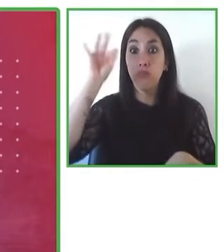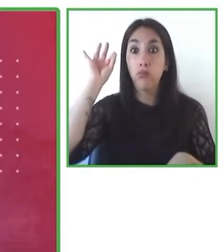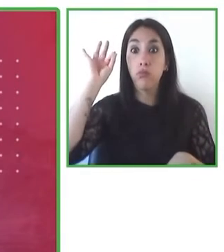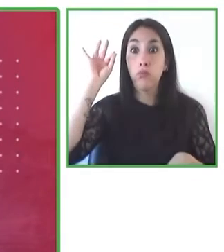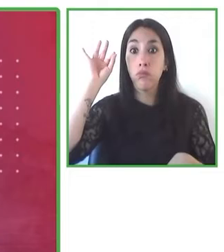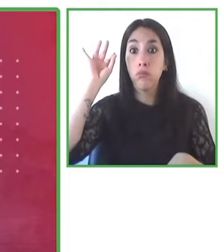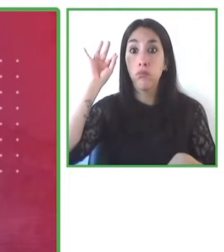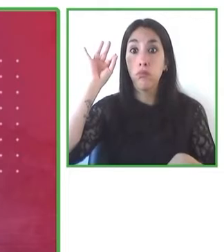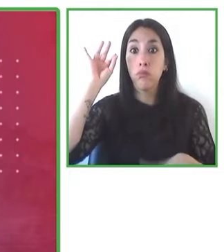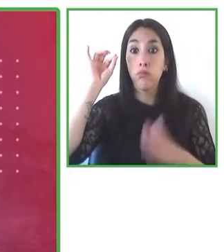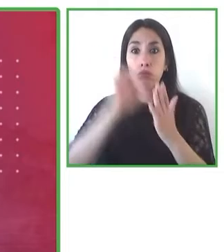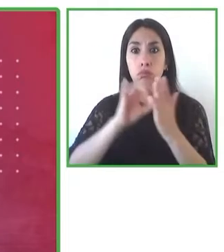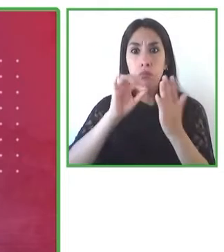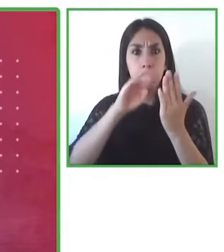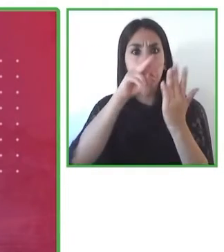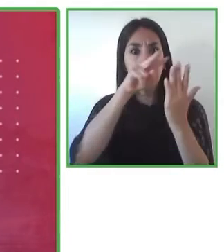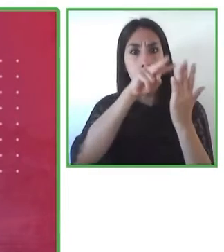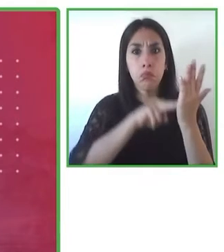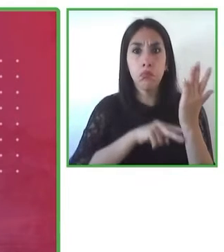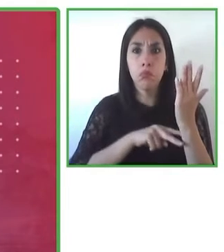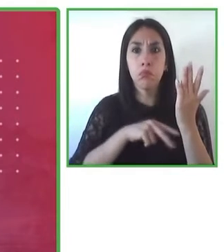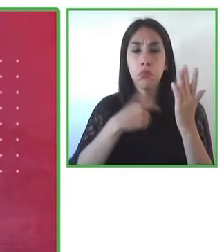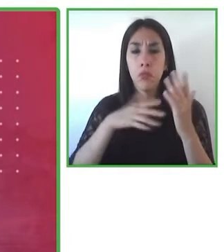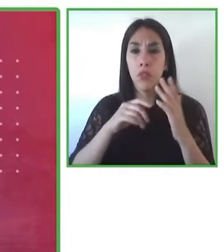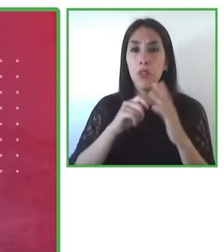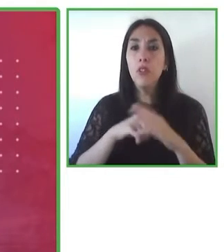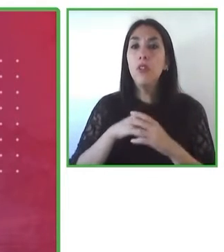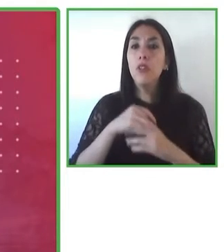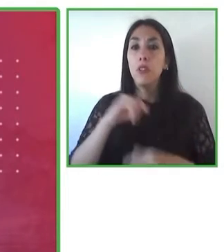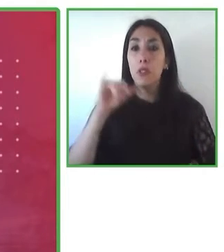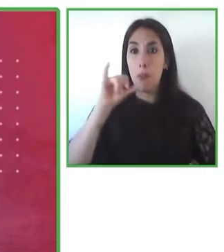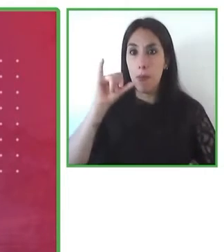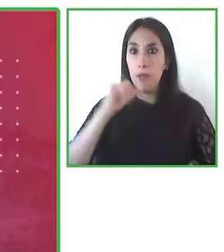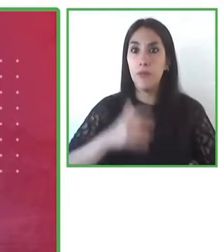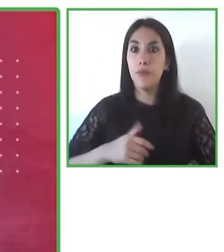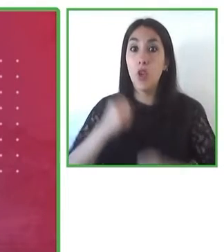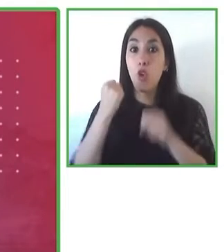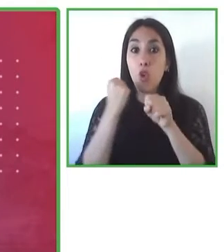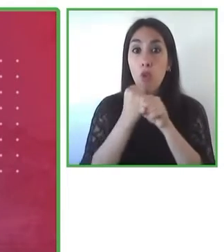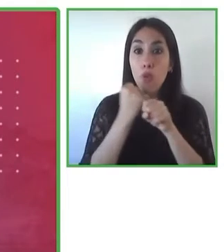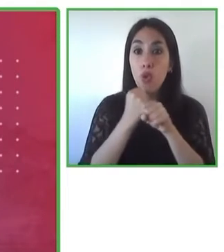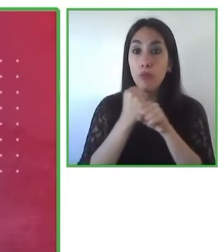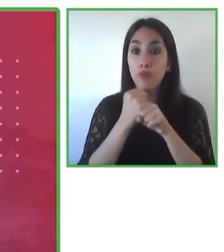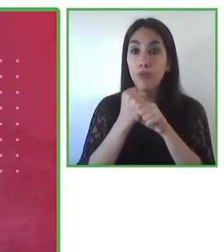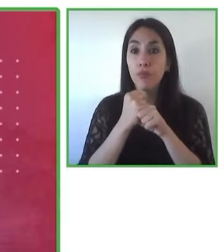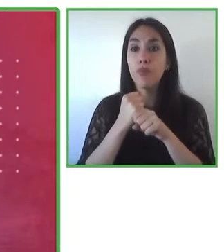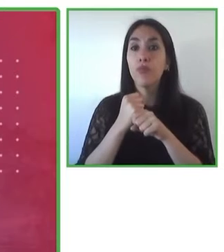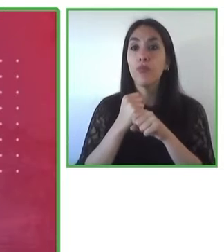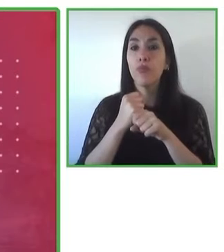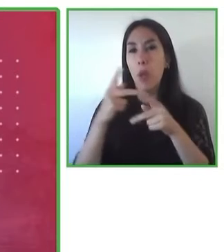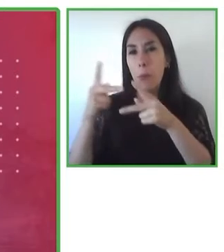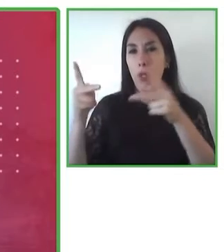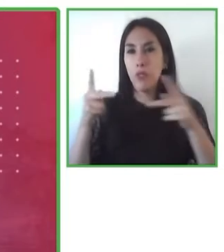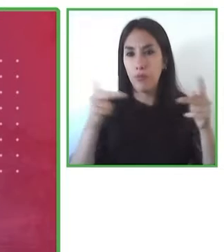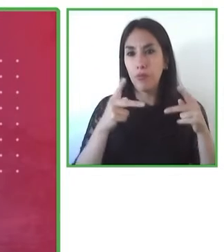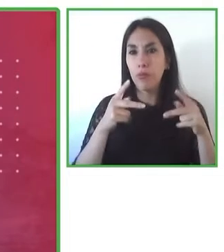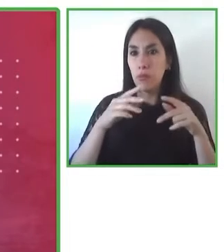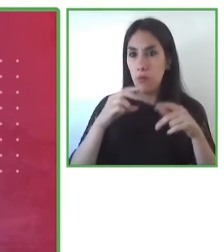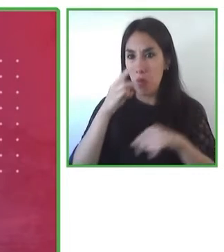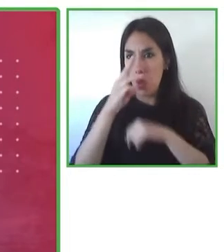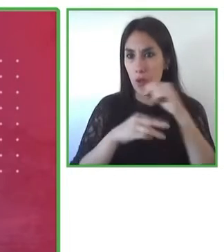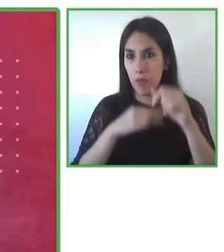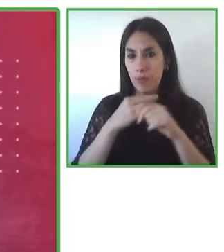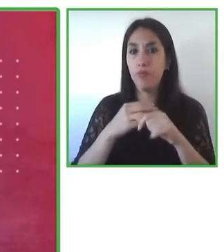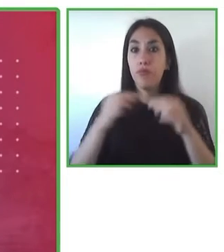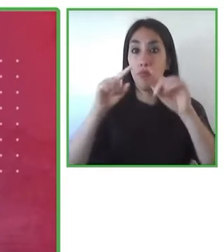global, para que una negociación, un tratado internacional, una ley, que suena frío, que suena